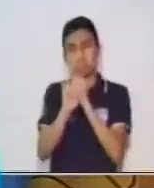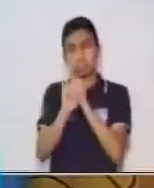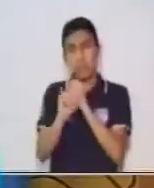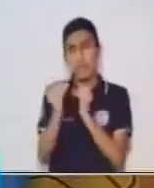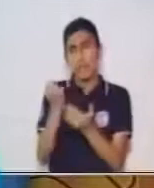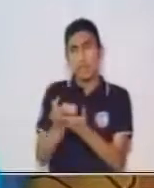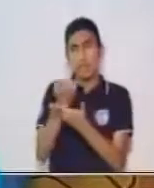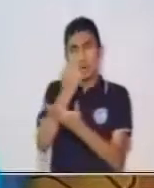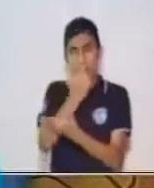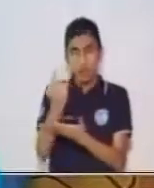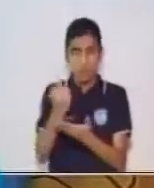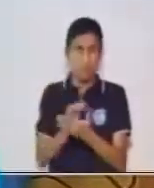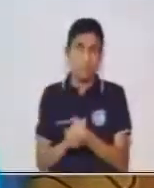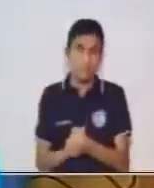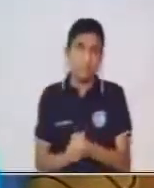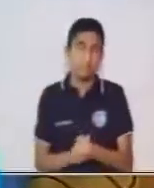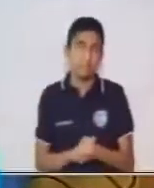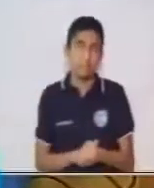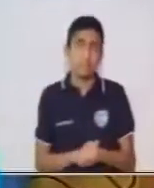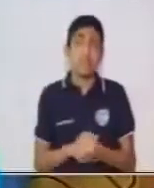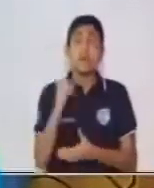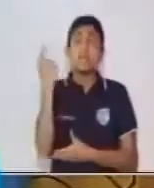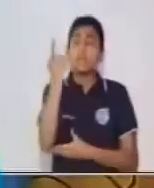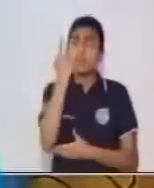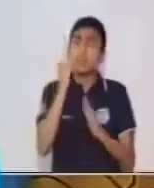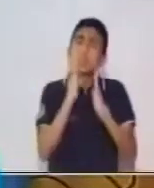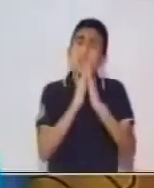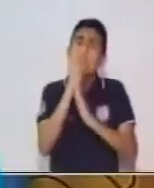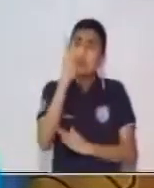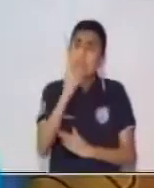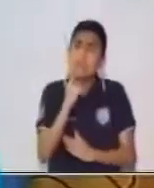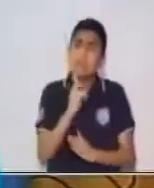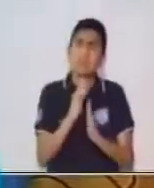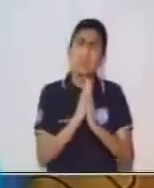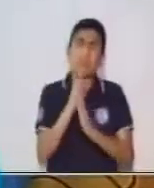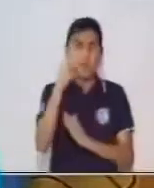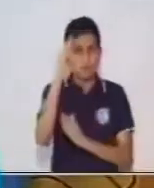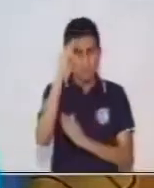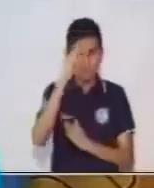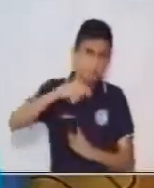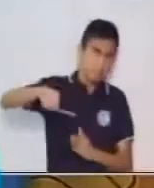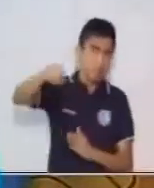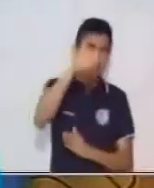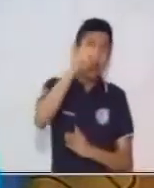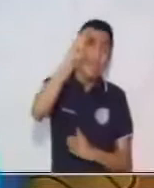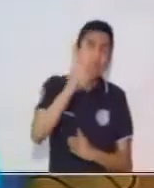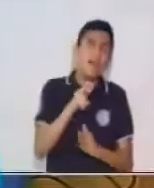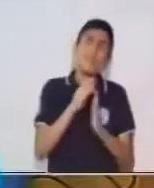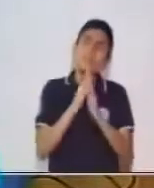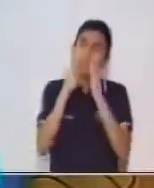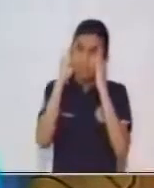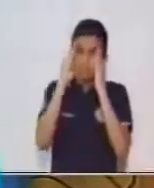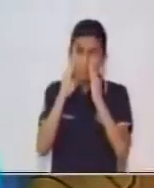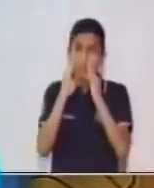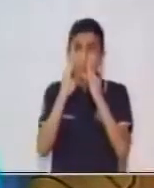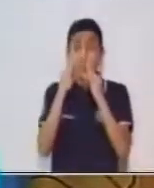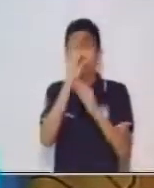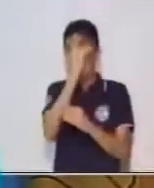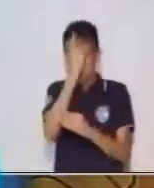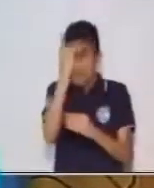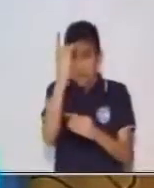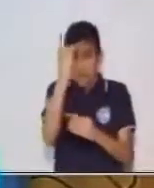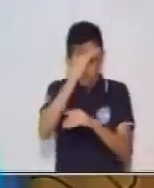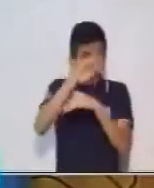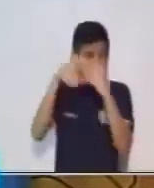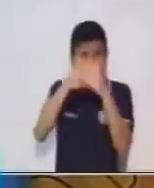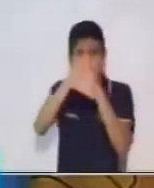cada una de ellas. Entonces es importante siempre recordarles que ustedes tengan presente guardar todas